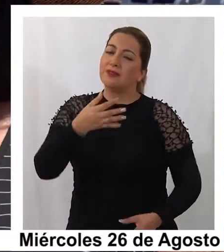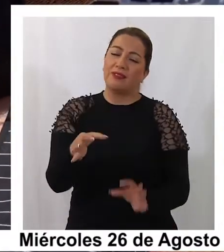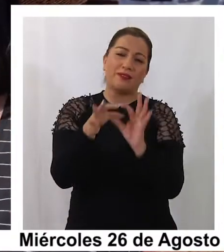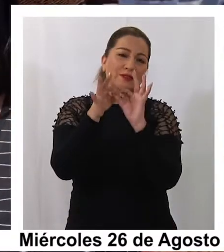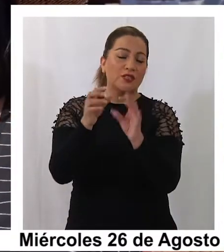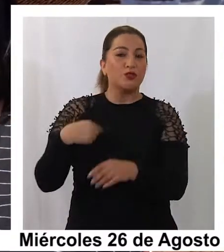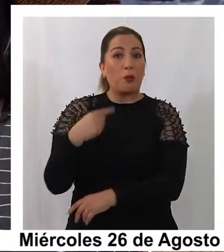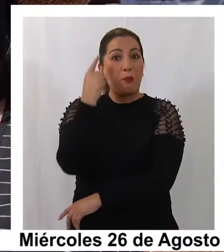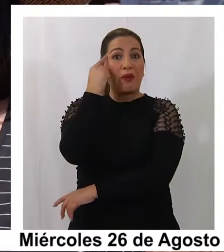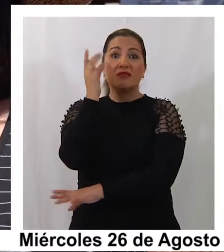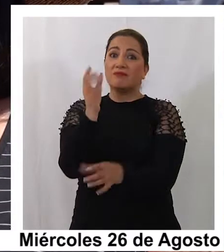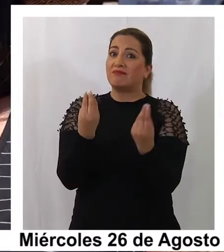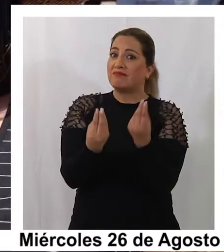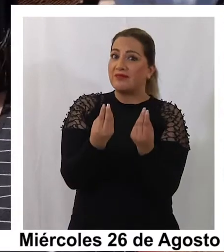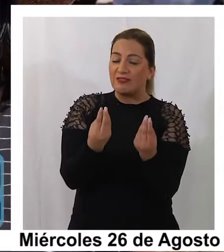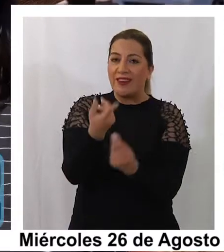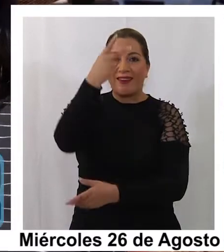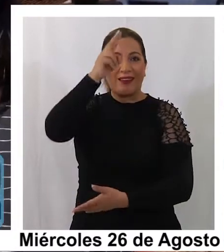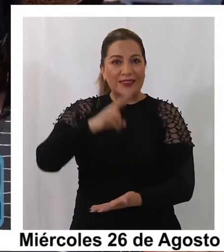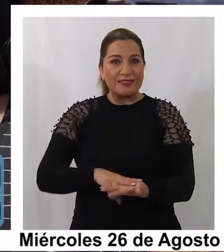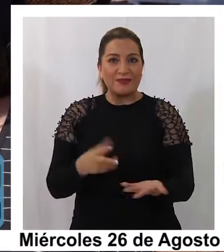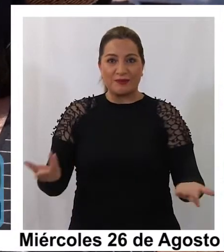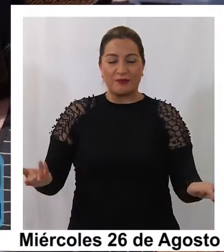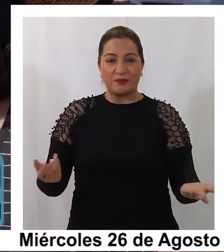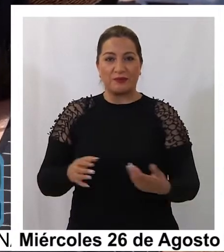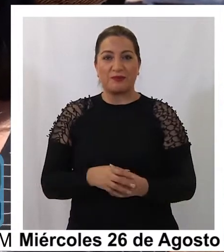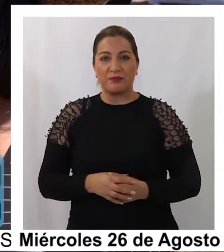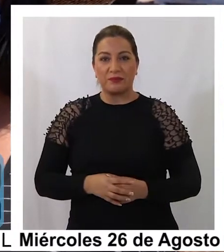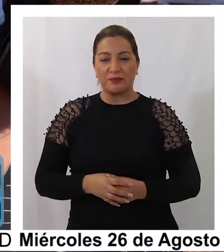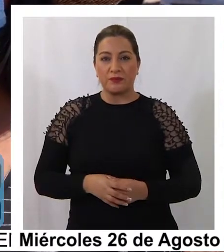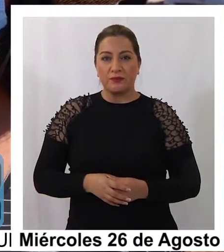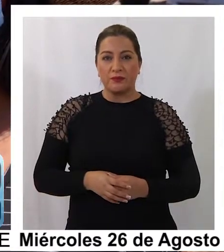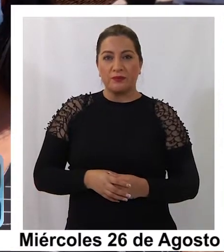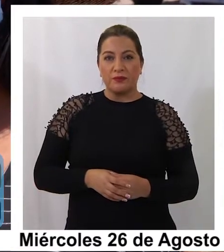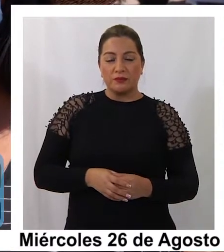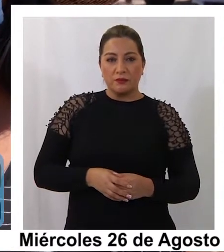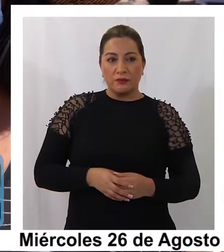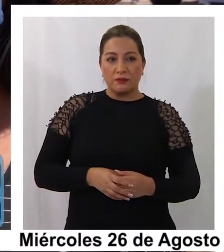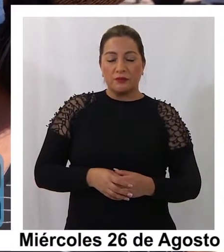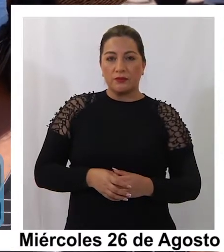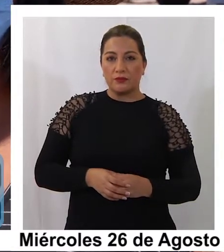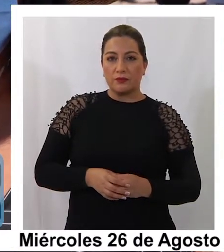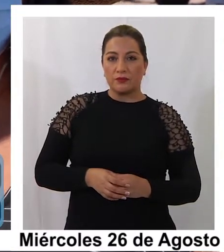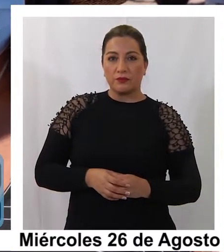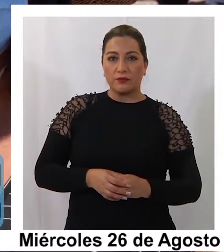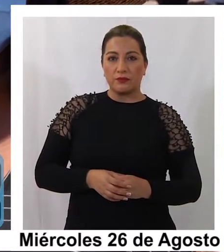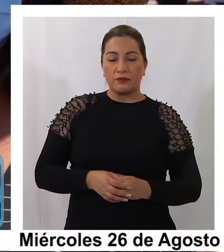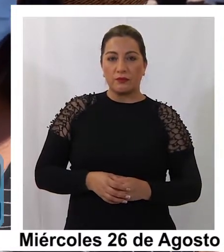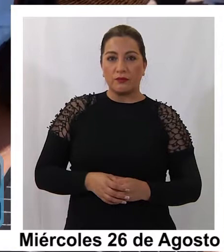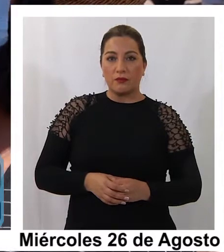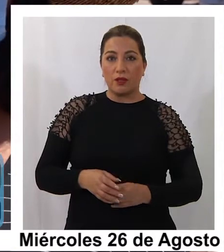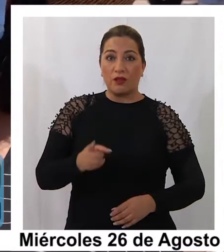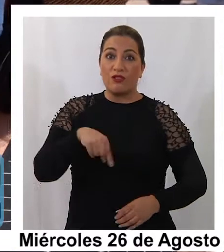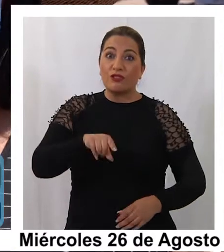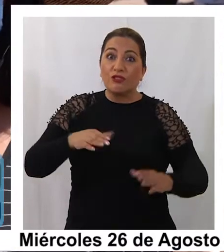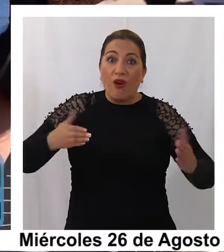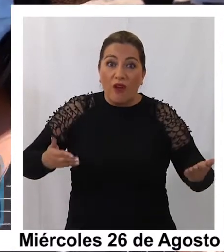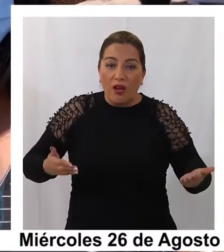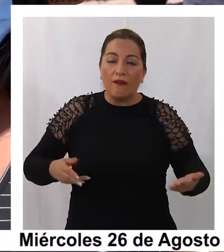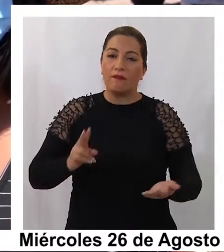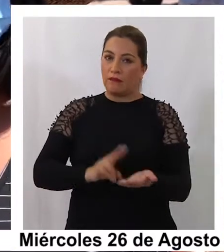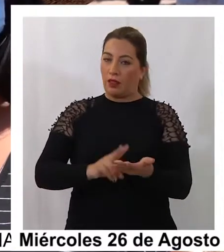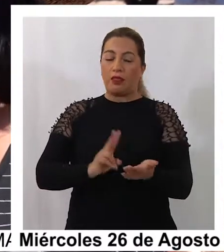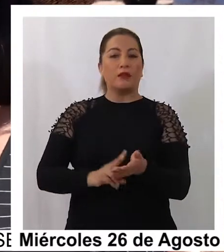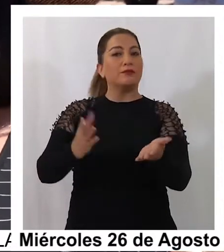súper buena porque la verdad es que en estos momentos se necesita bastante ayuda,